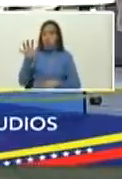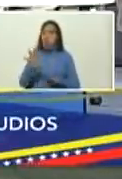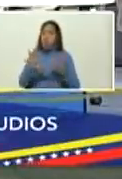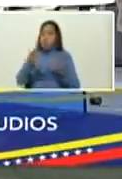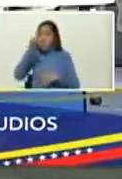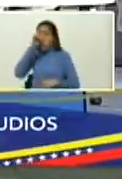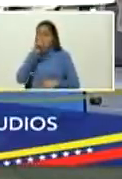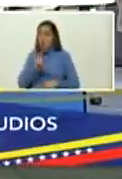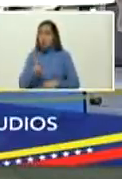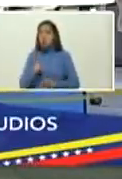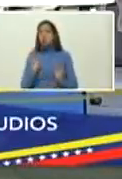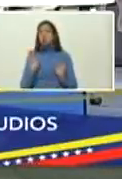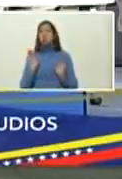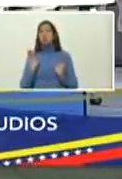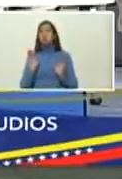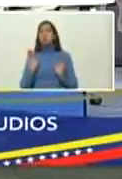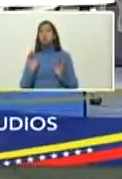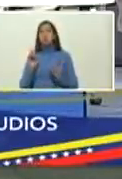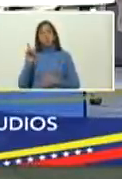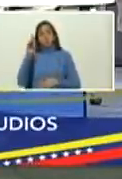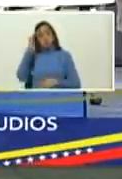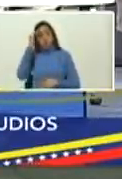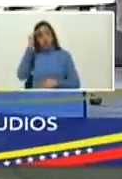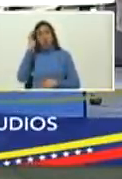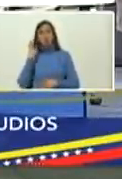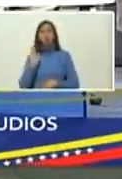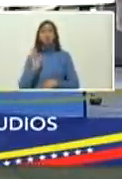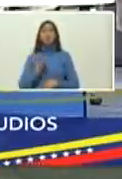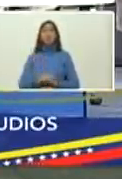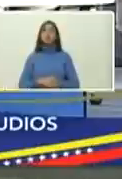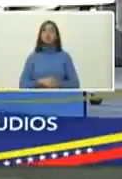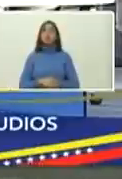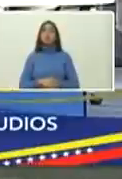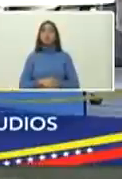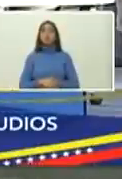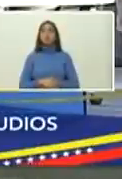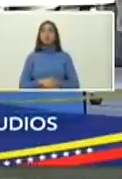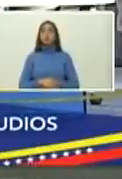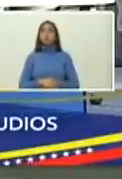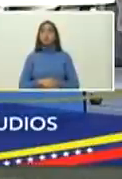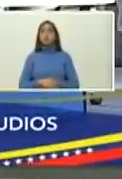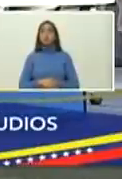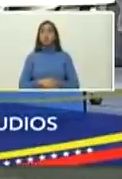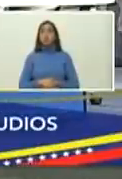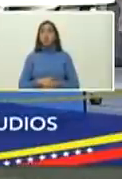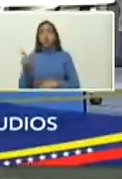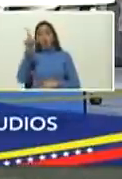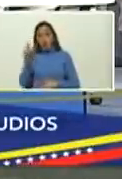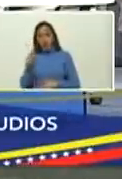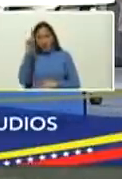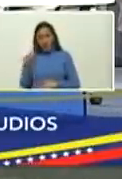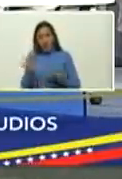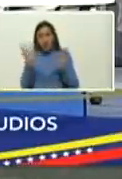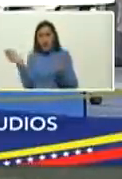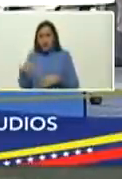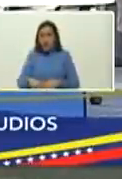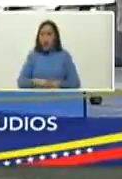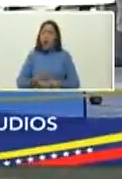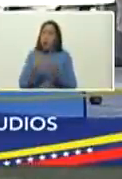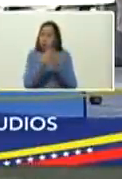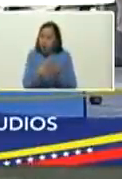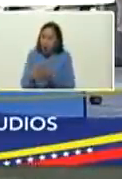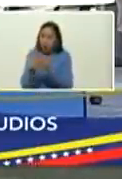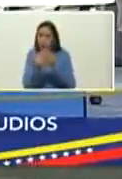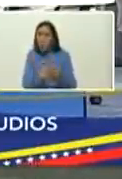londinense y después estudió en París 10 años más entre Londres